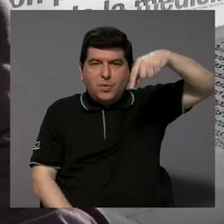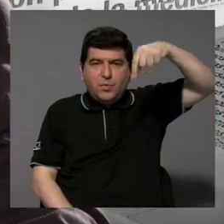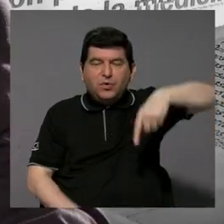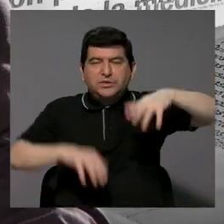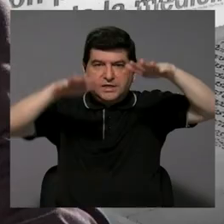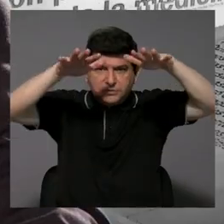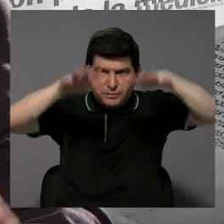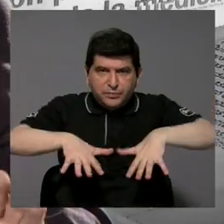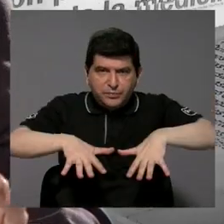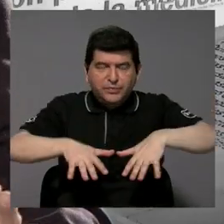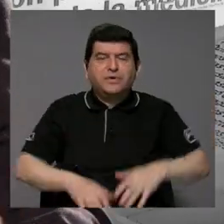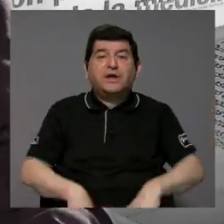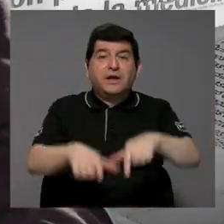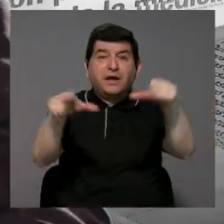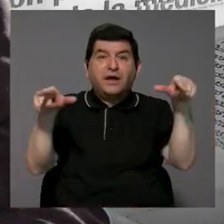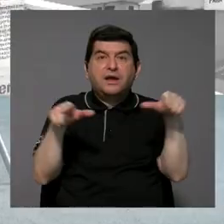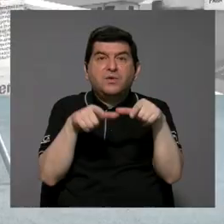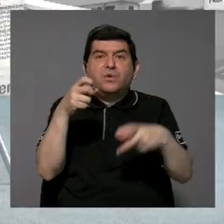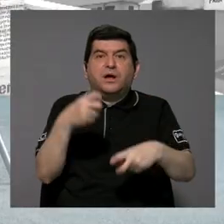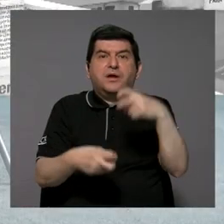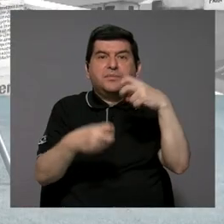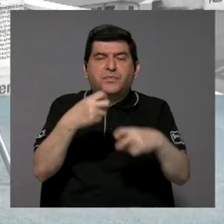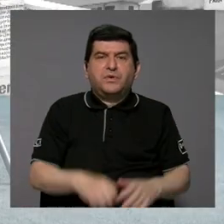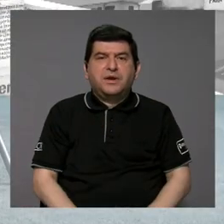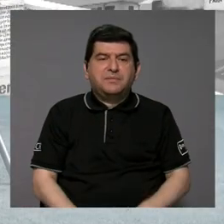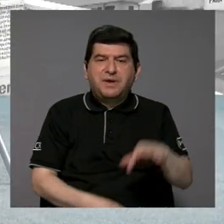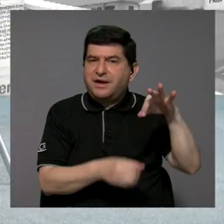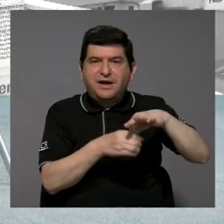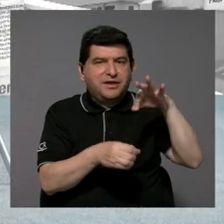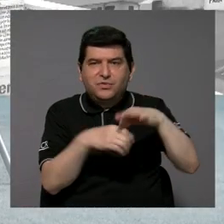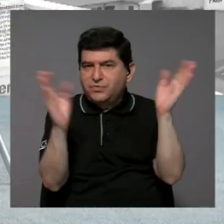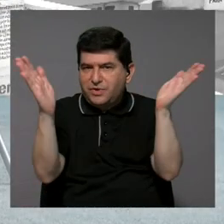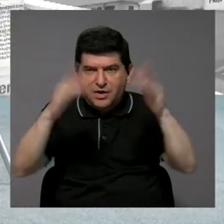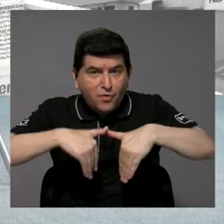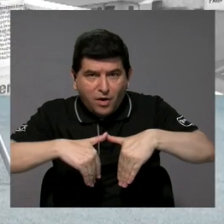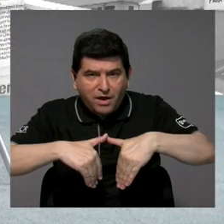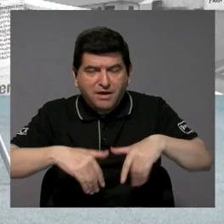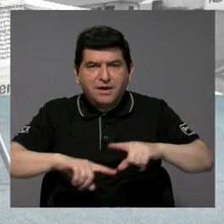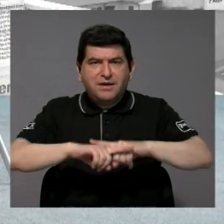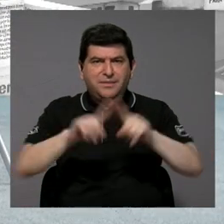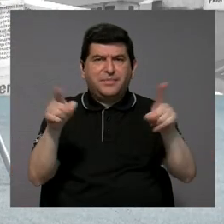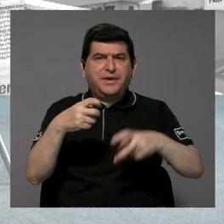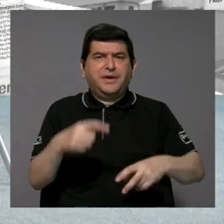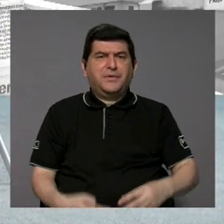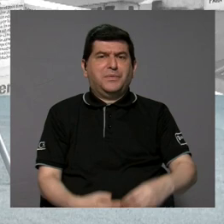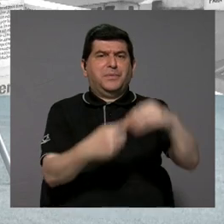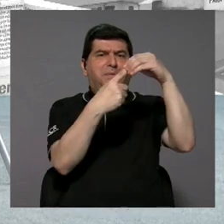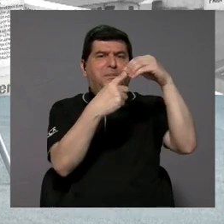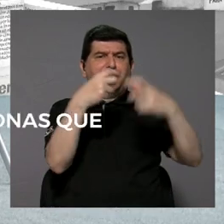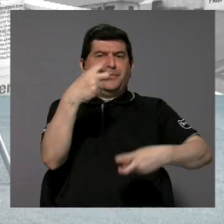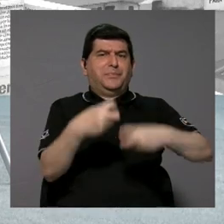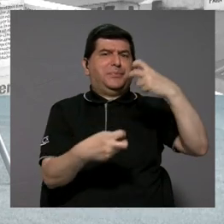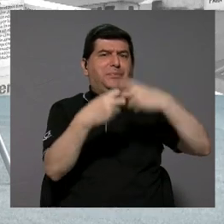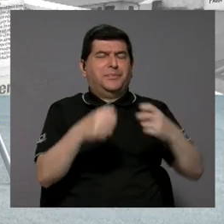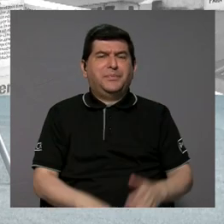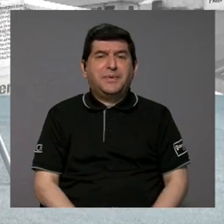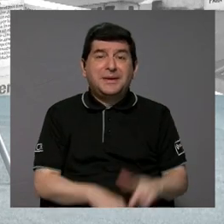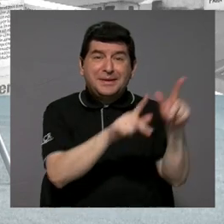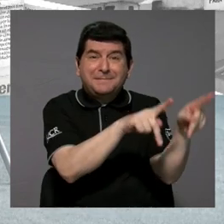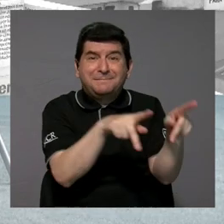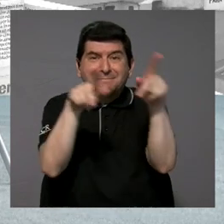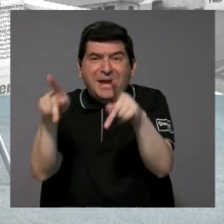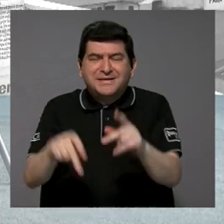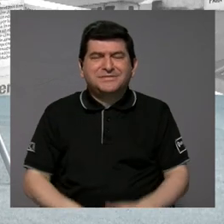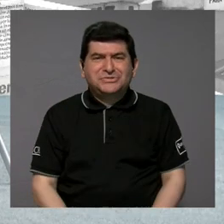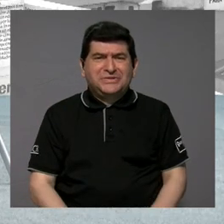causan problemas en lugares donde no hay agricultura, ¿verdad? Pero el principal problema que vemos nosotros es las personas